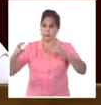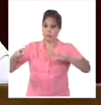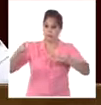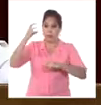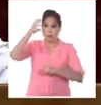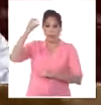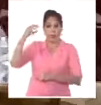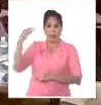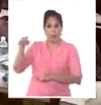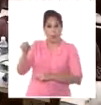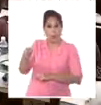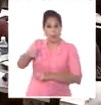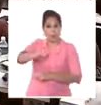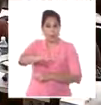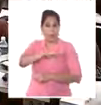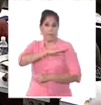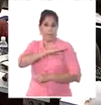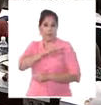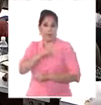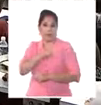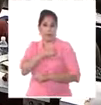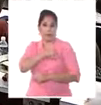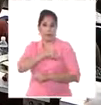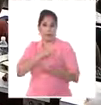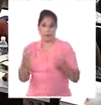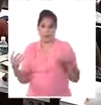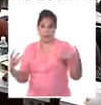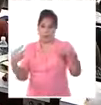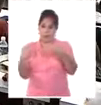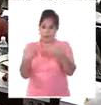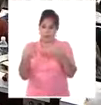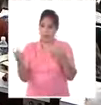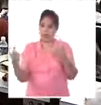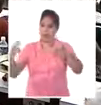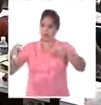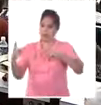gobierno de Colombia y el ejército de liberación nacional.